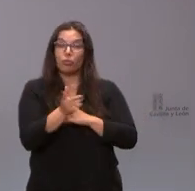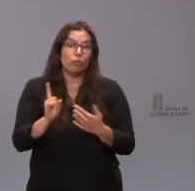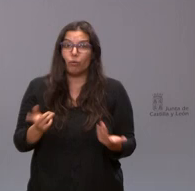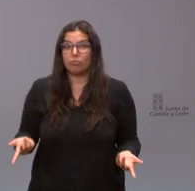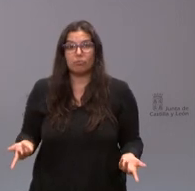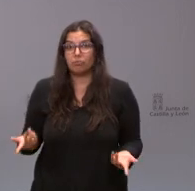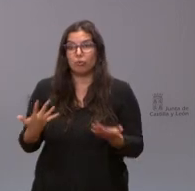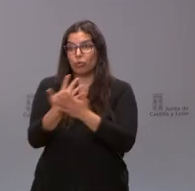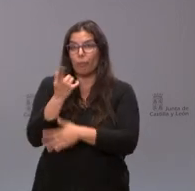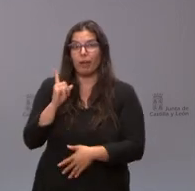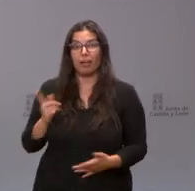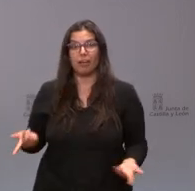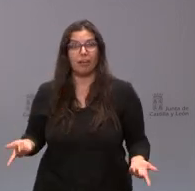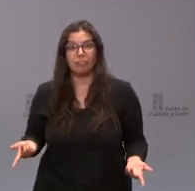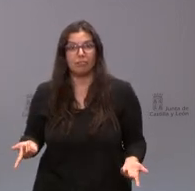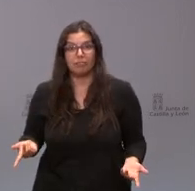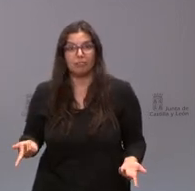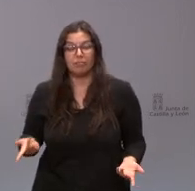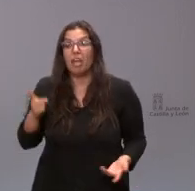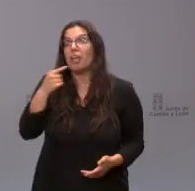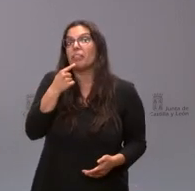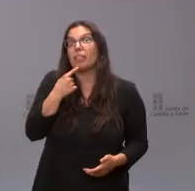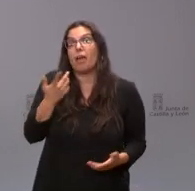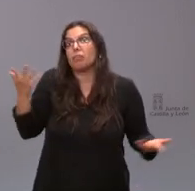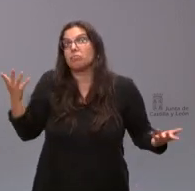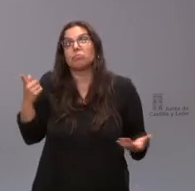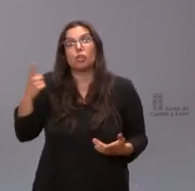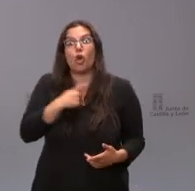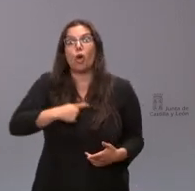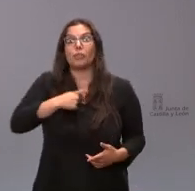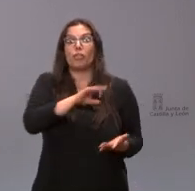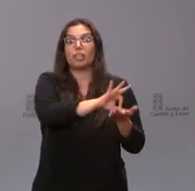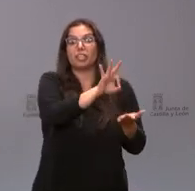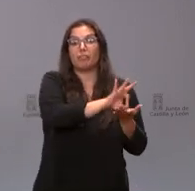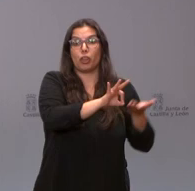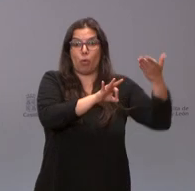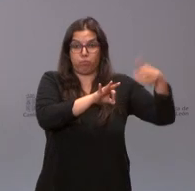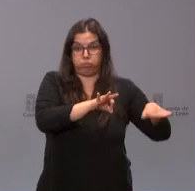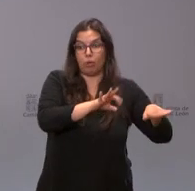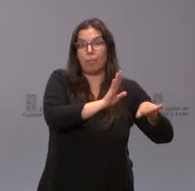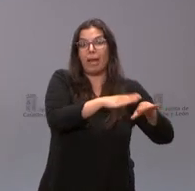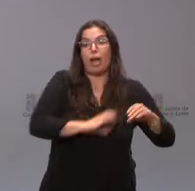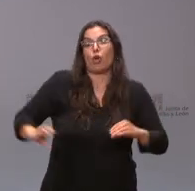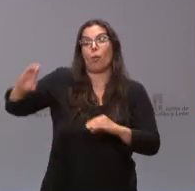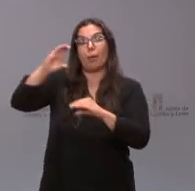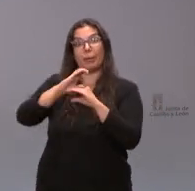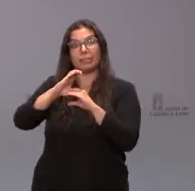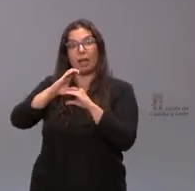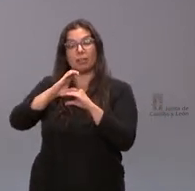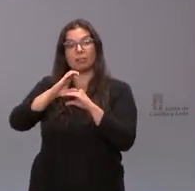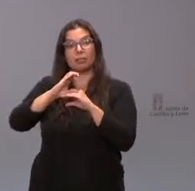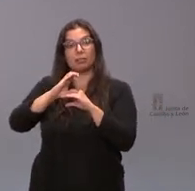explicó no no él dice que tenía una comisión de servicios y para complementar esa comisión de servicios